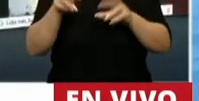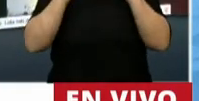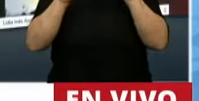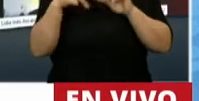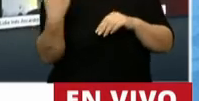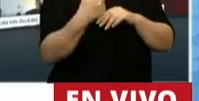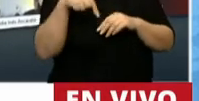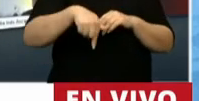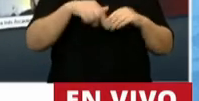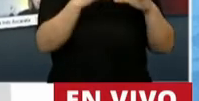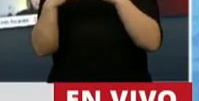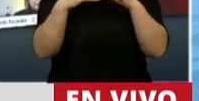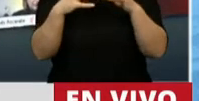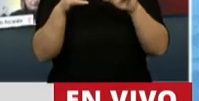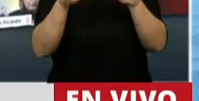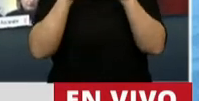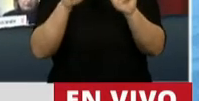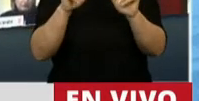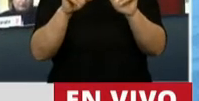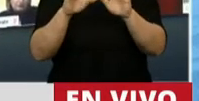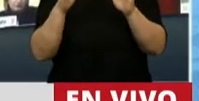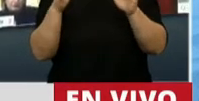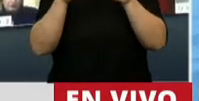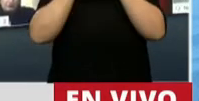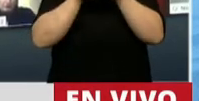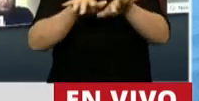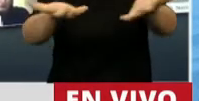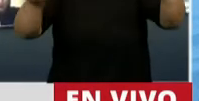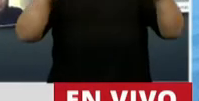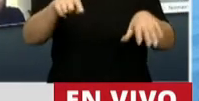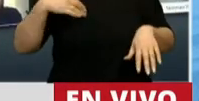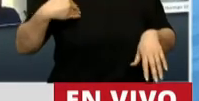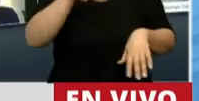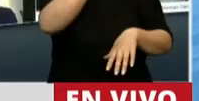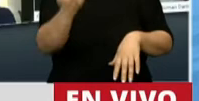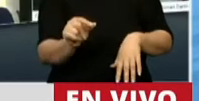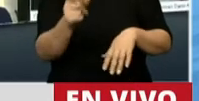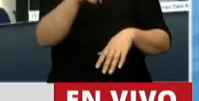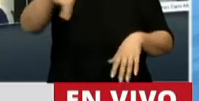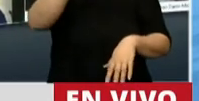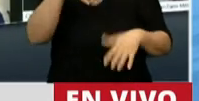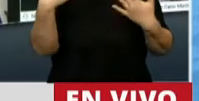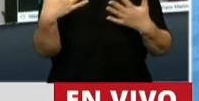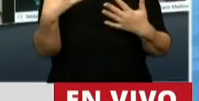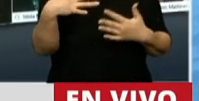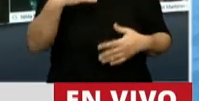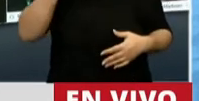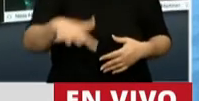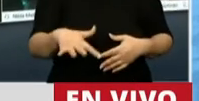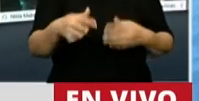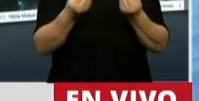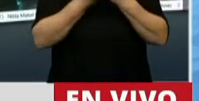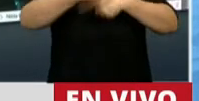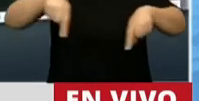que este debate trascienda los muros de este Congreso y llegue a cada hogar argentino para que se entienda que muchas de las